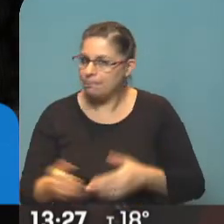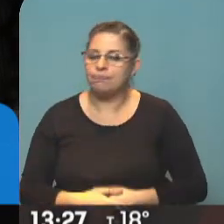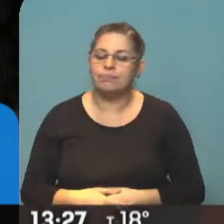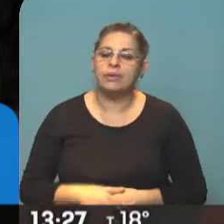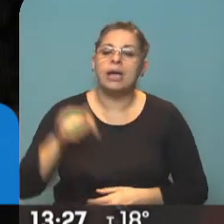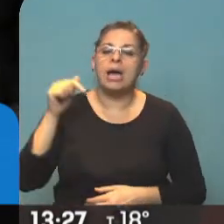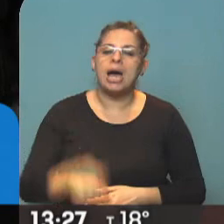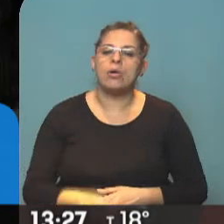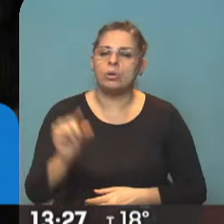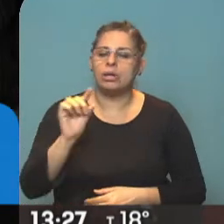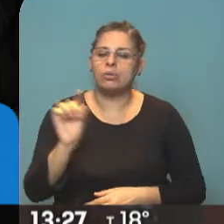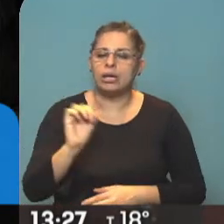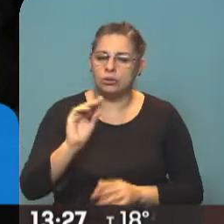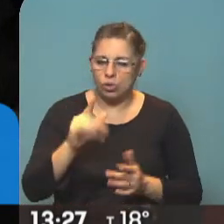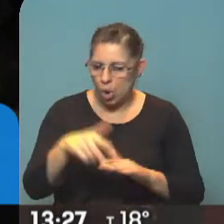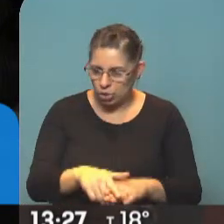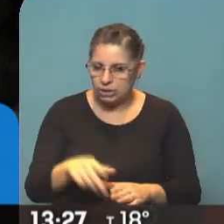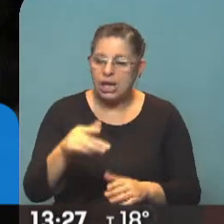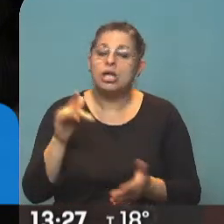quedarnos con ese tema en un ratito porque tenemos que ir al móvil nuevamente porque se está...